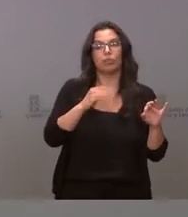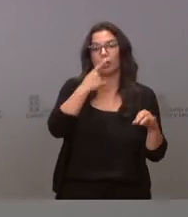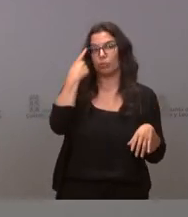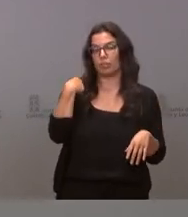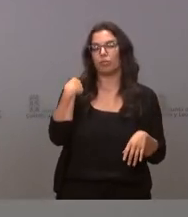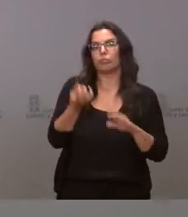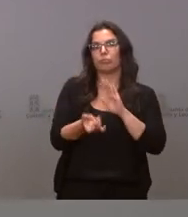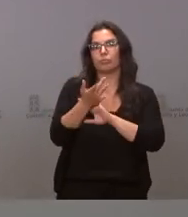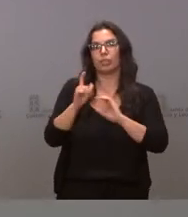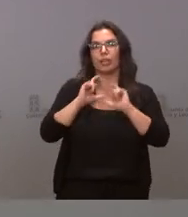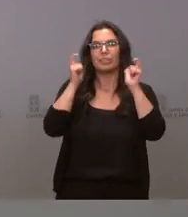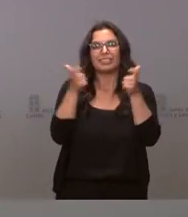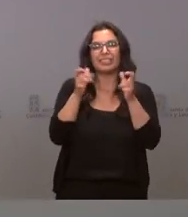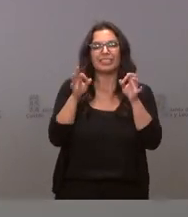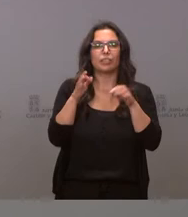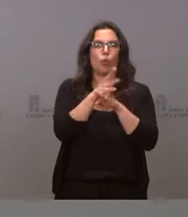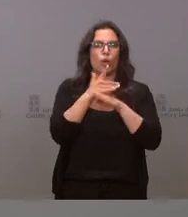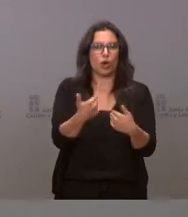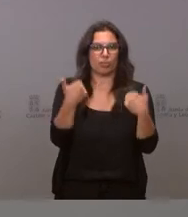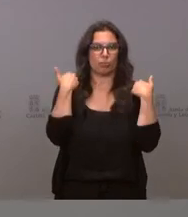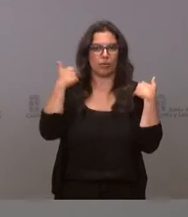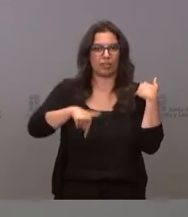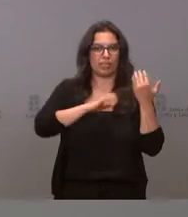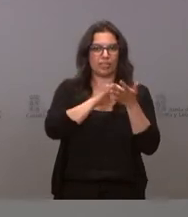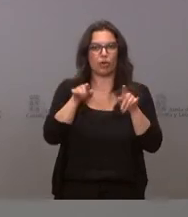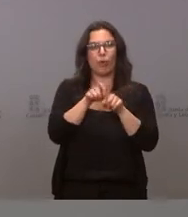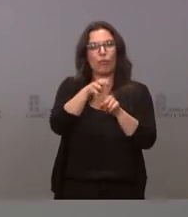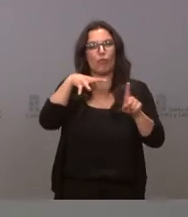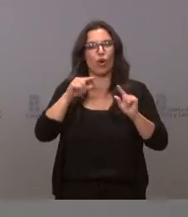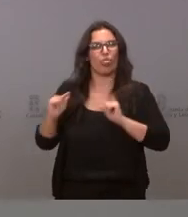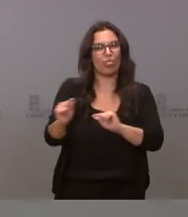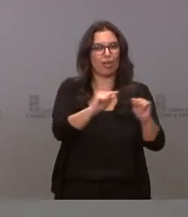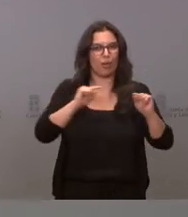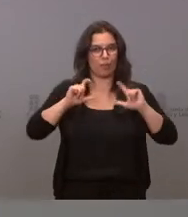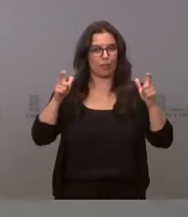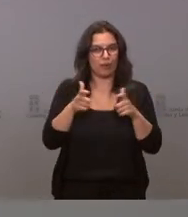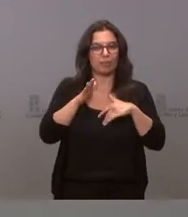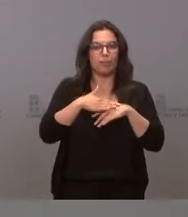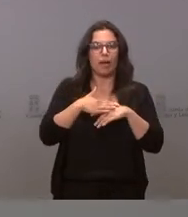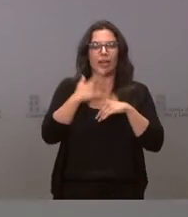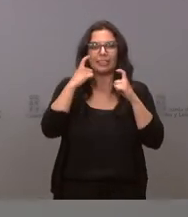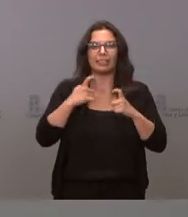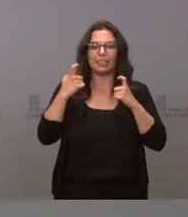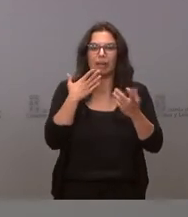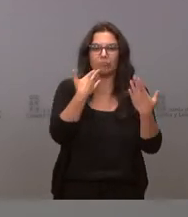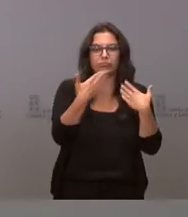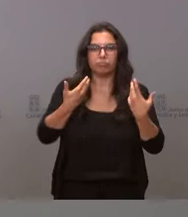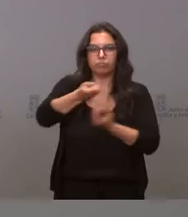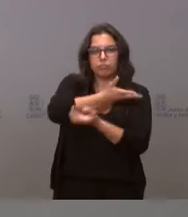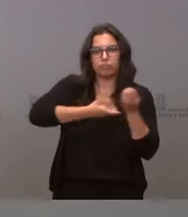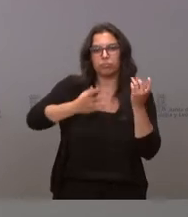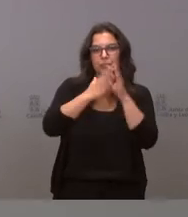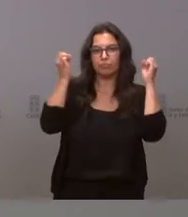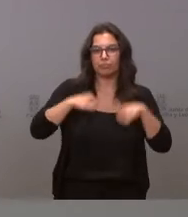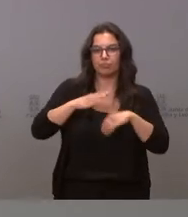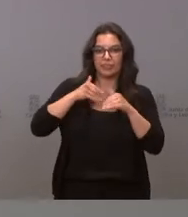pasado la mesa del juego responsable en Castilla y León como un foro de debate para el consenso y el diálogo en relación con futuras medidas